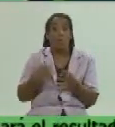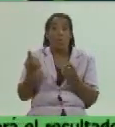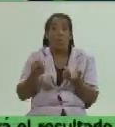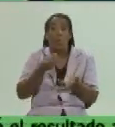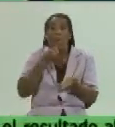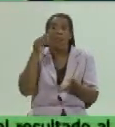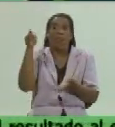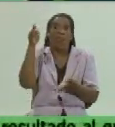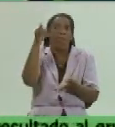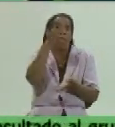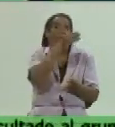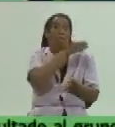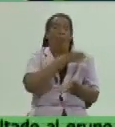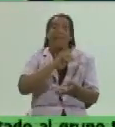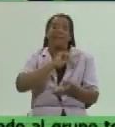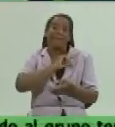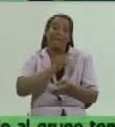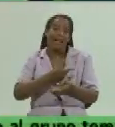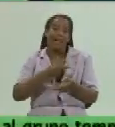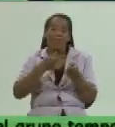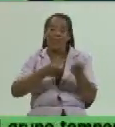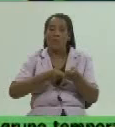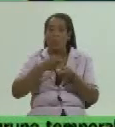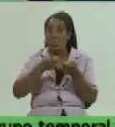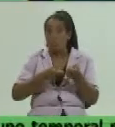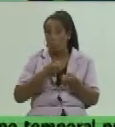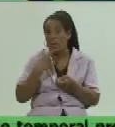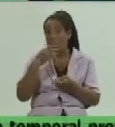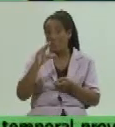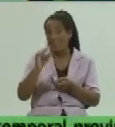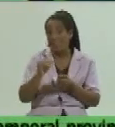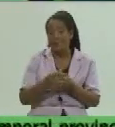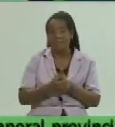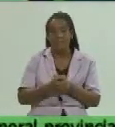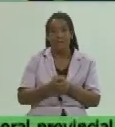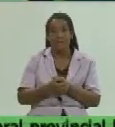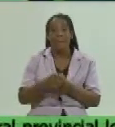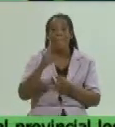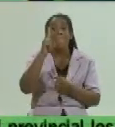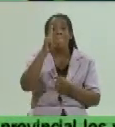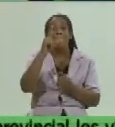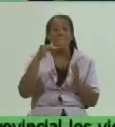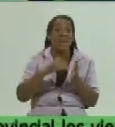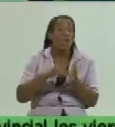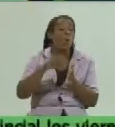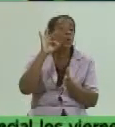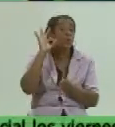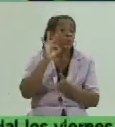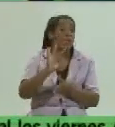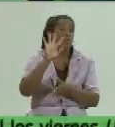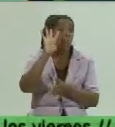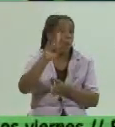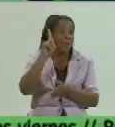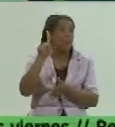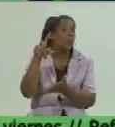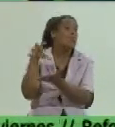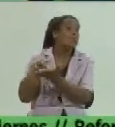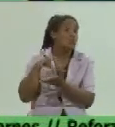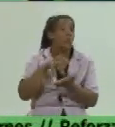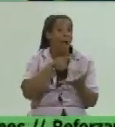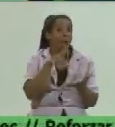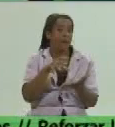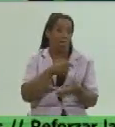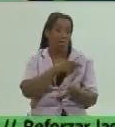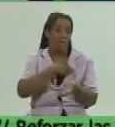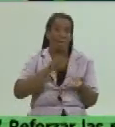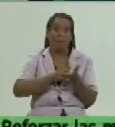el delegado de la agricultura hacía referencia que van a ser 1841 puntos o lugares donde van a